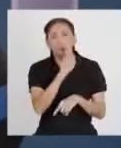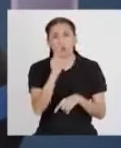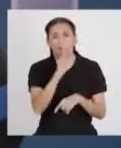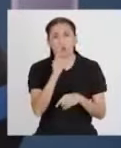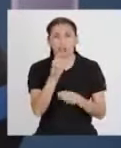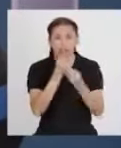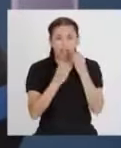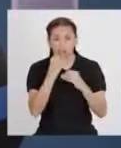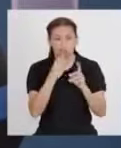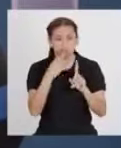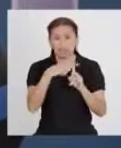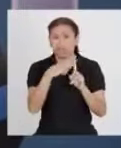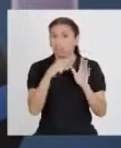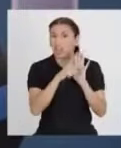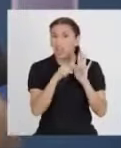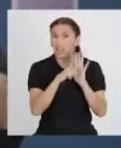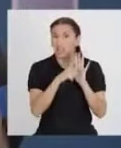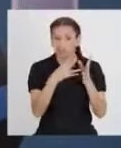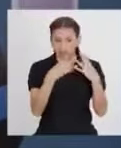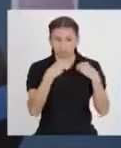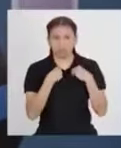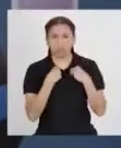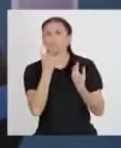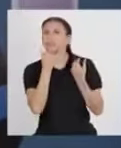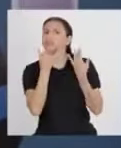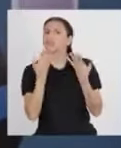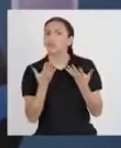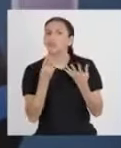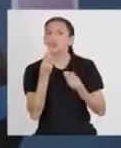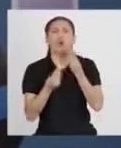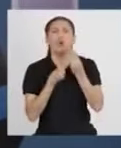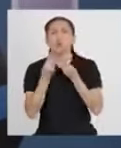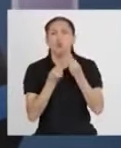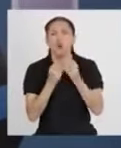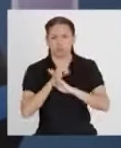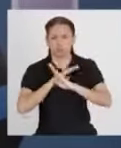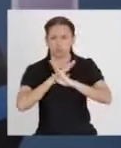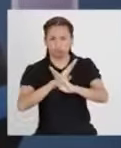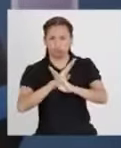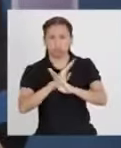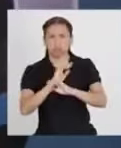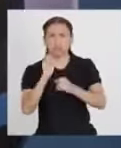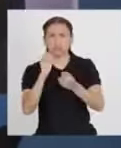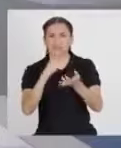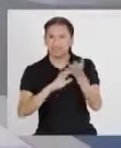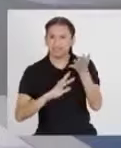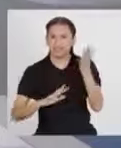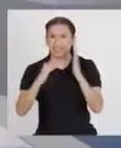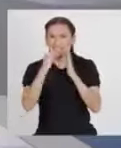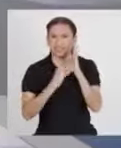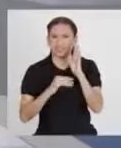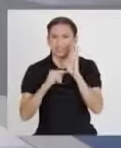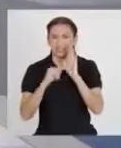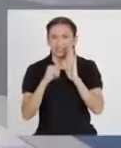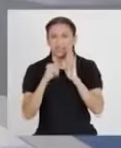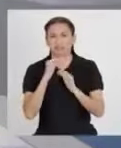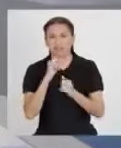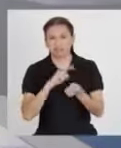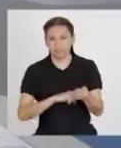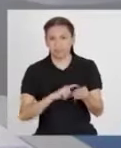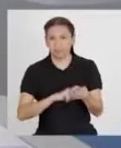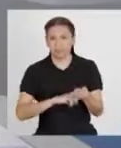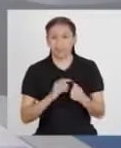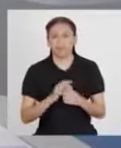llevamos una buena nutrición y cómo combatir la anemia. Pero